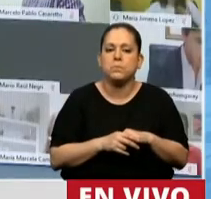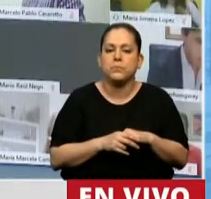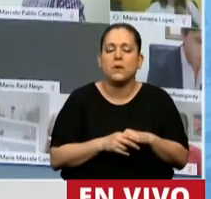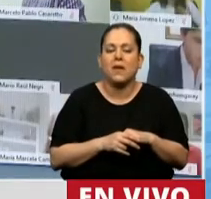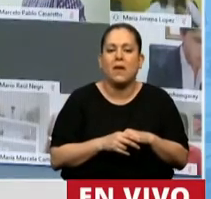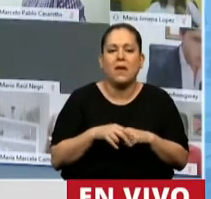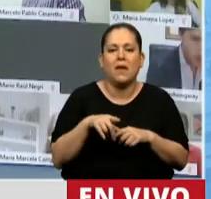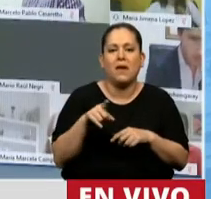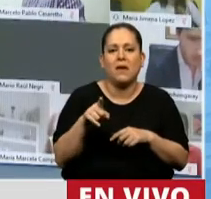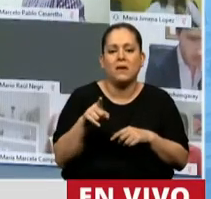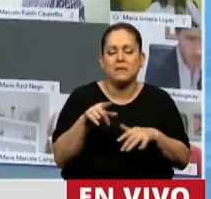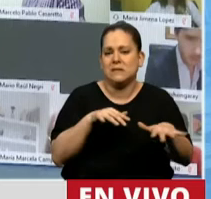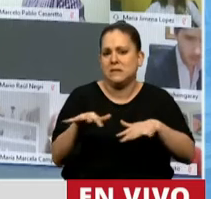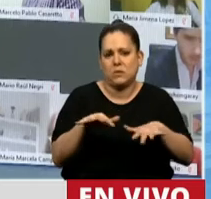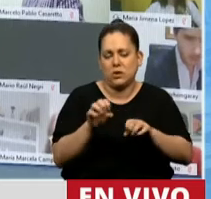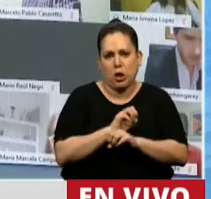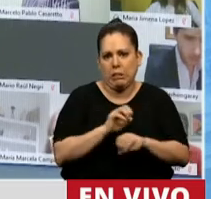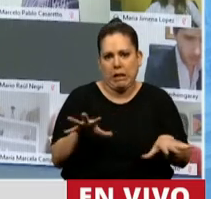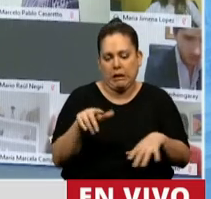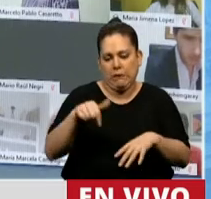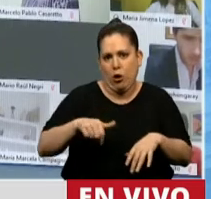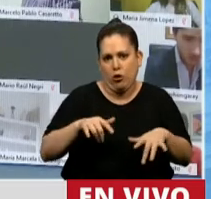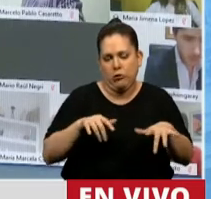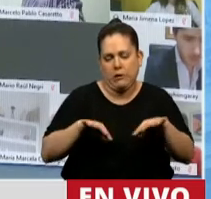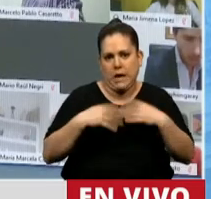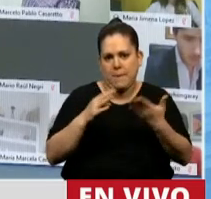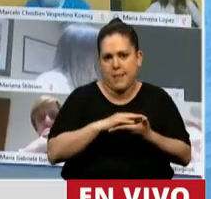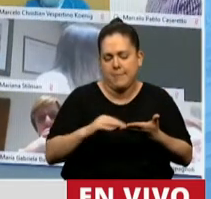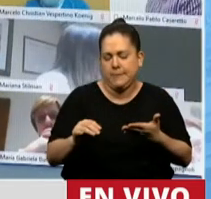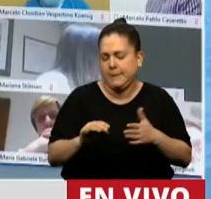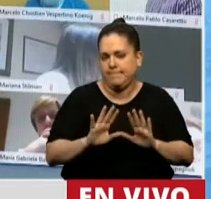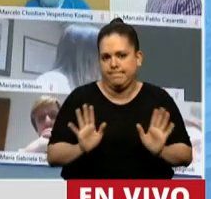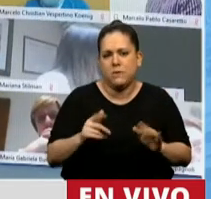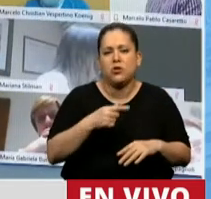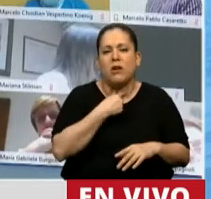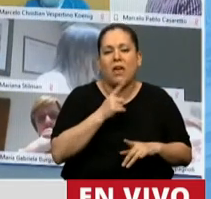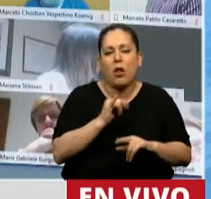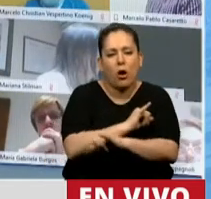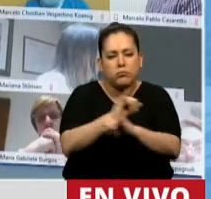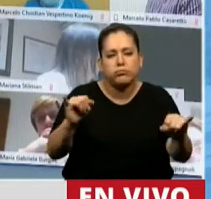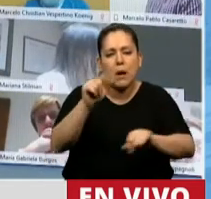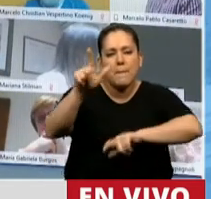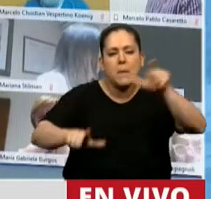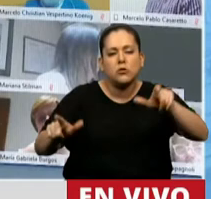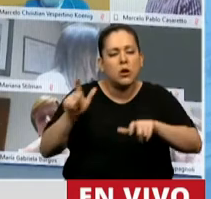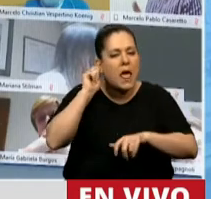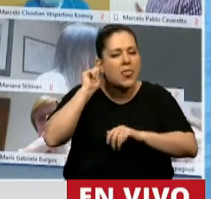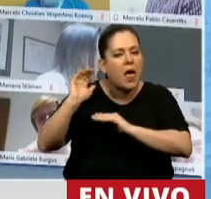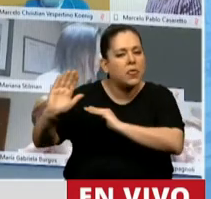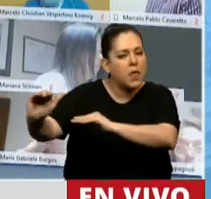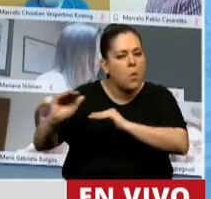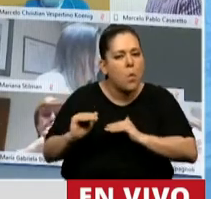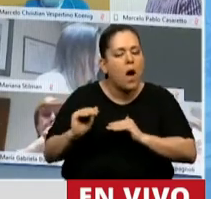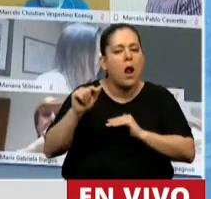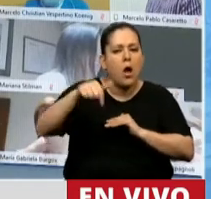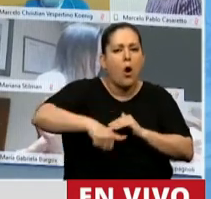después del lamentable hecho que acabamos de vivir en este recinto, quiero hablarle sobre todo a mi generación y a la gente que hoy volvió a